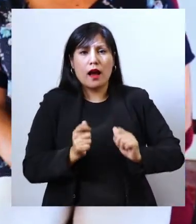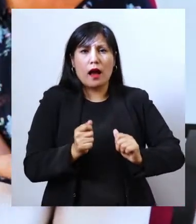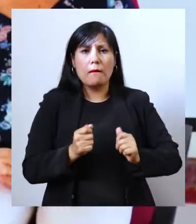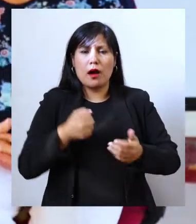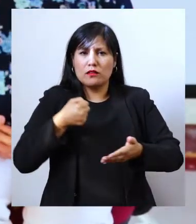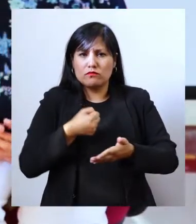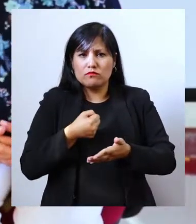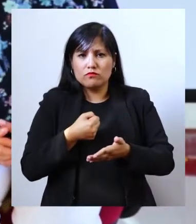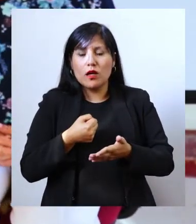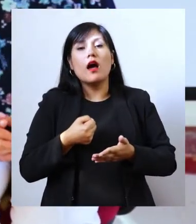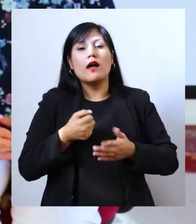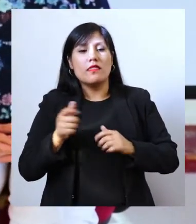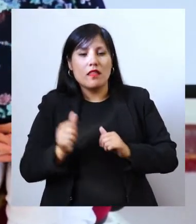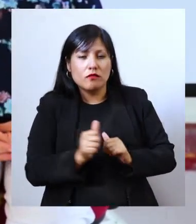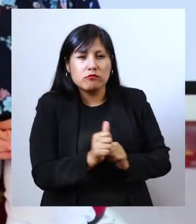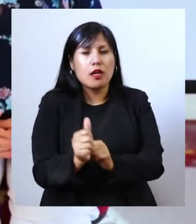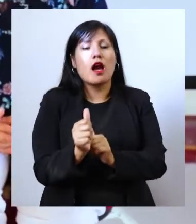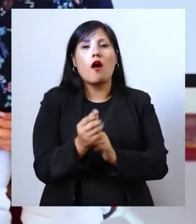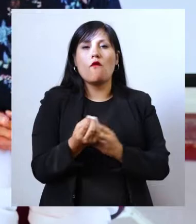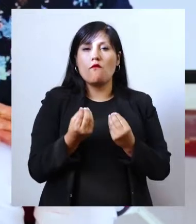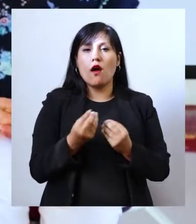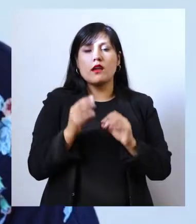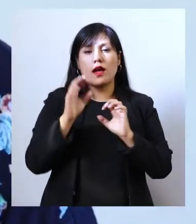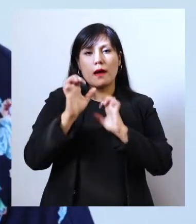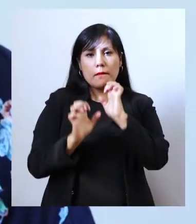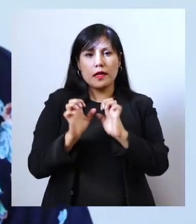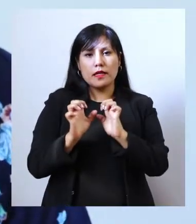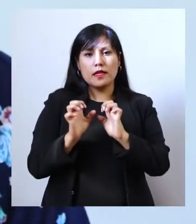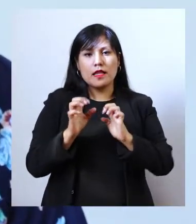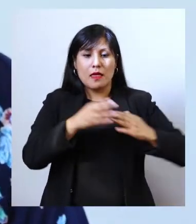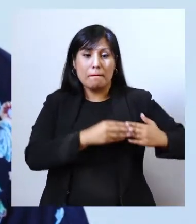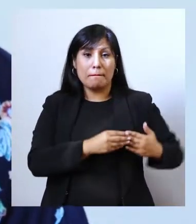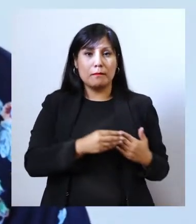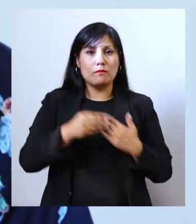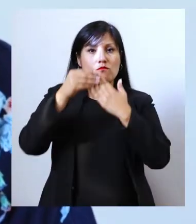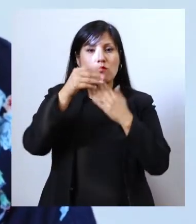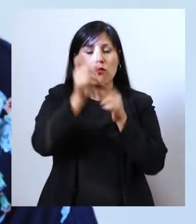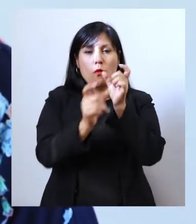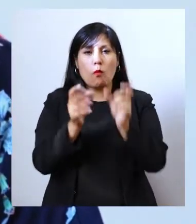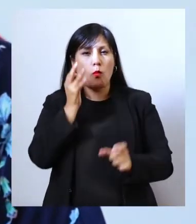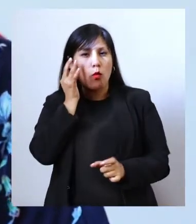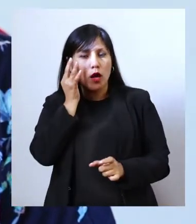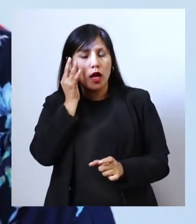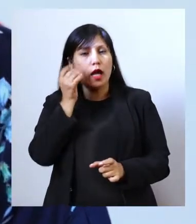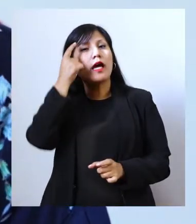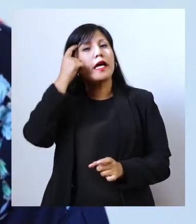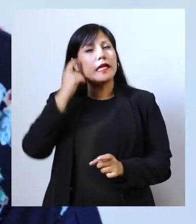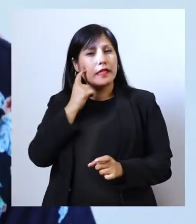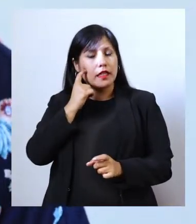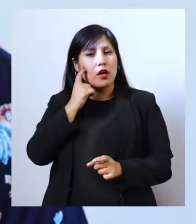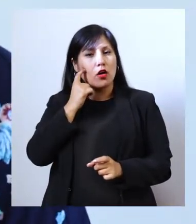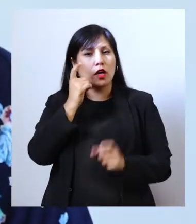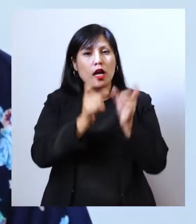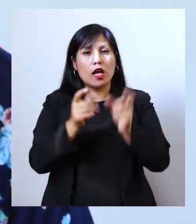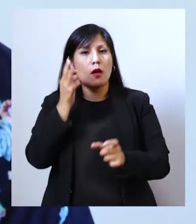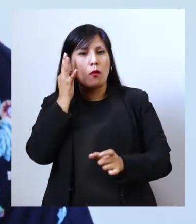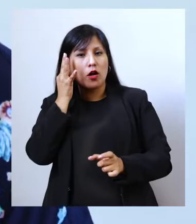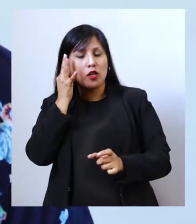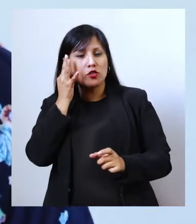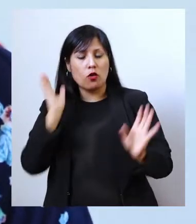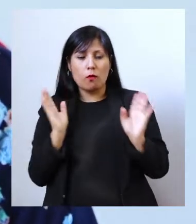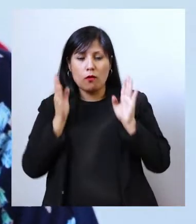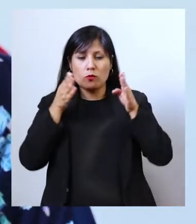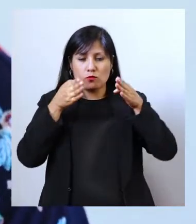dirigir una buena empresa, de ser líderes. Creo que las mujeres son mucho más